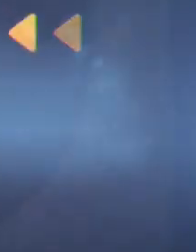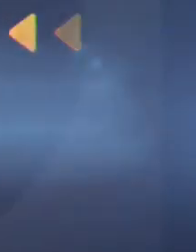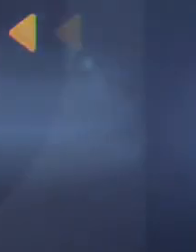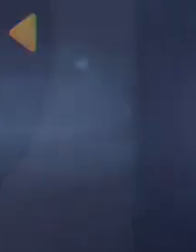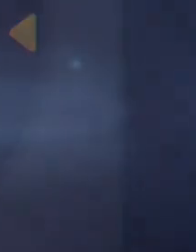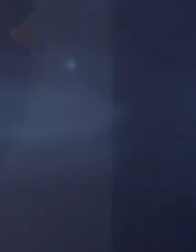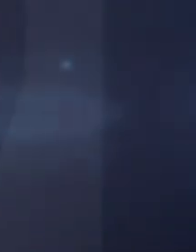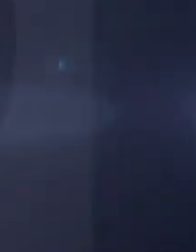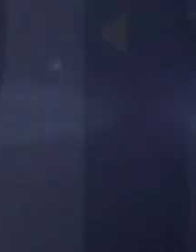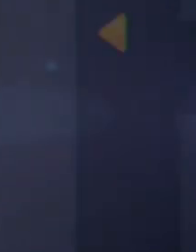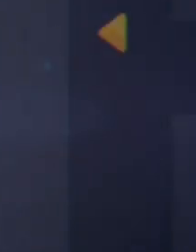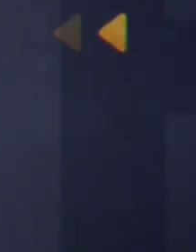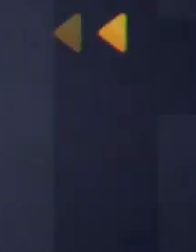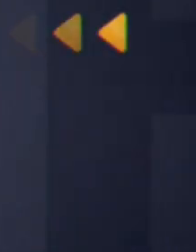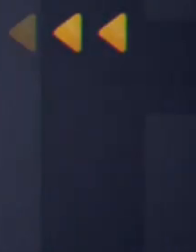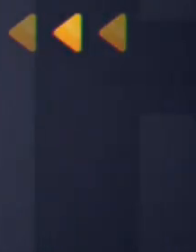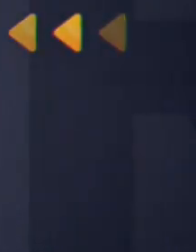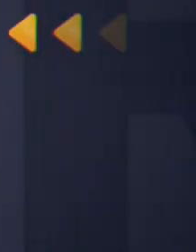Ahora.